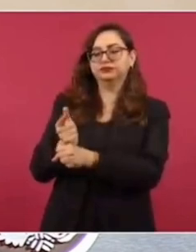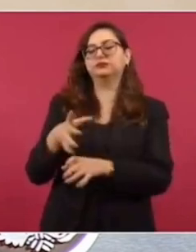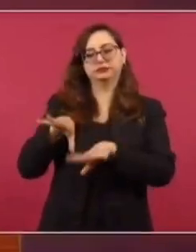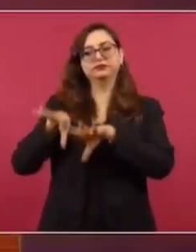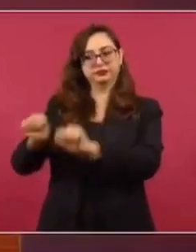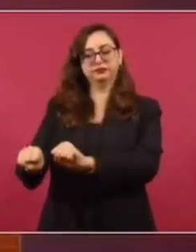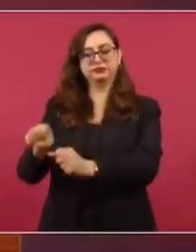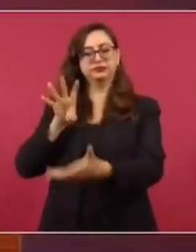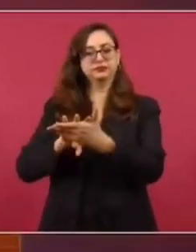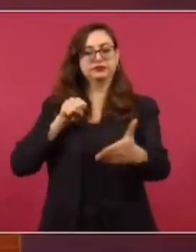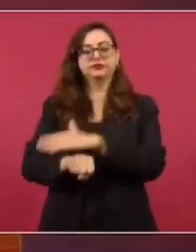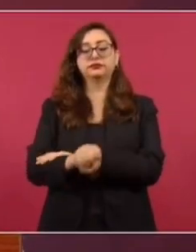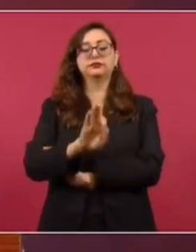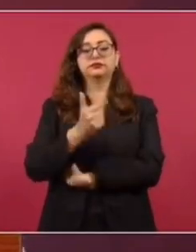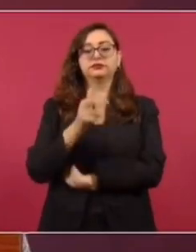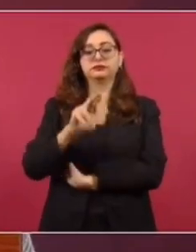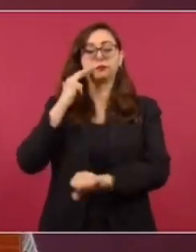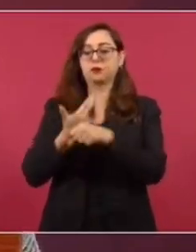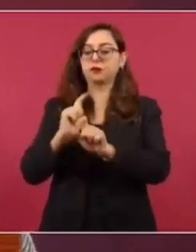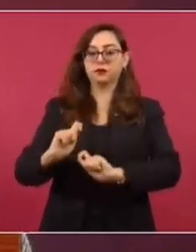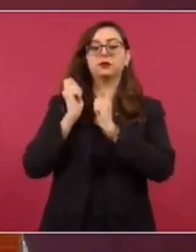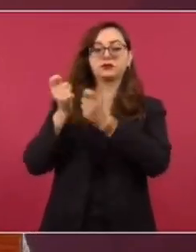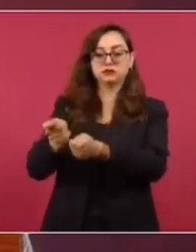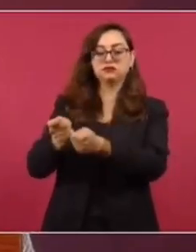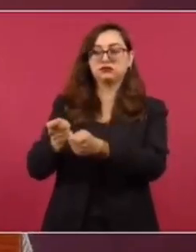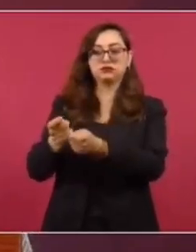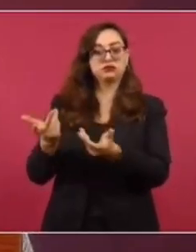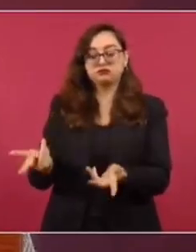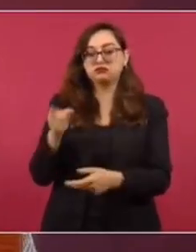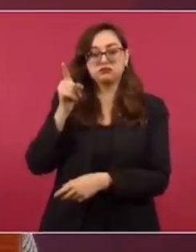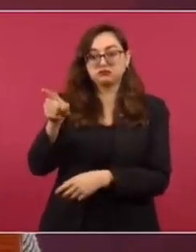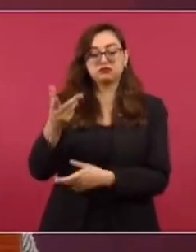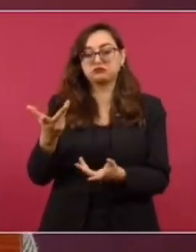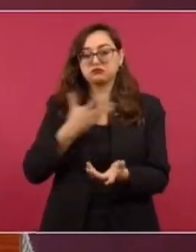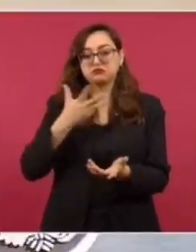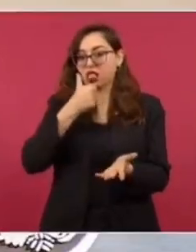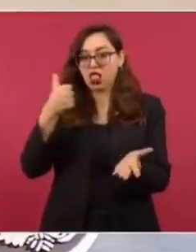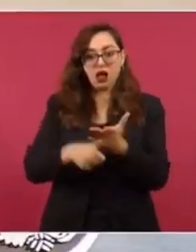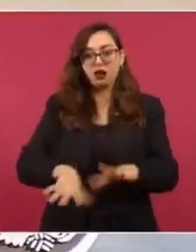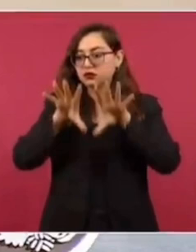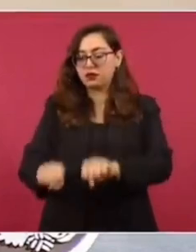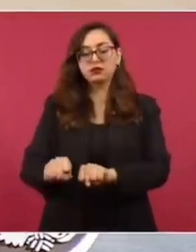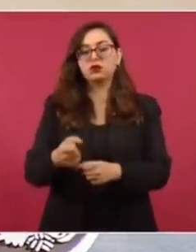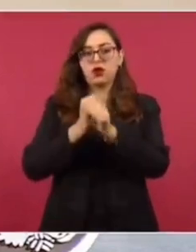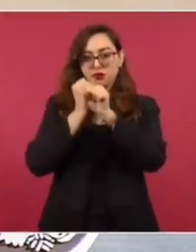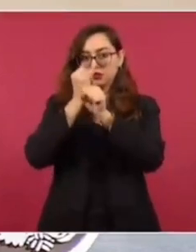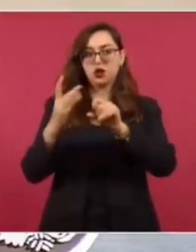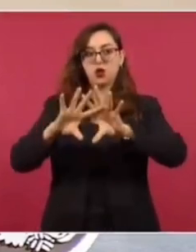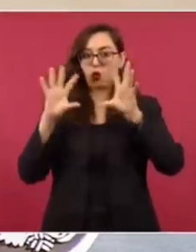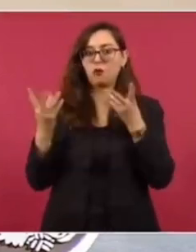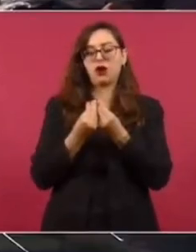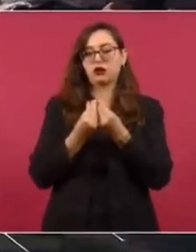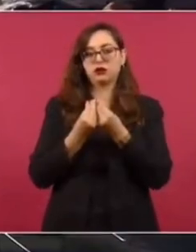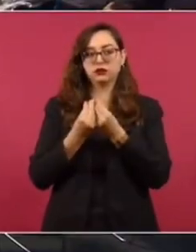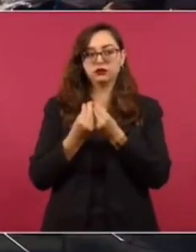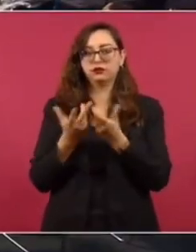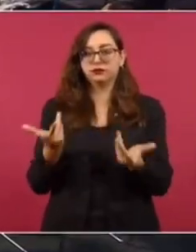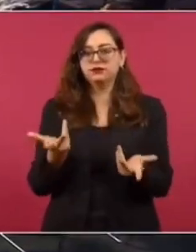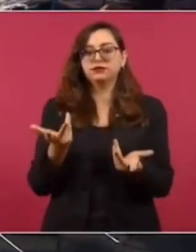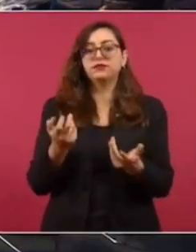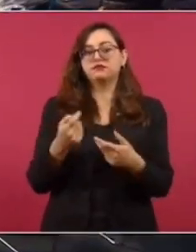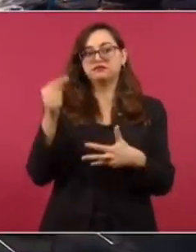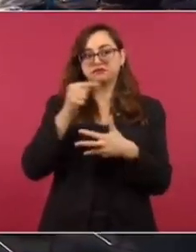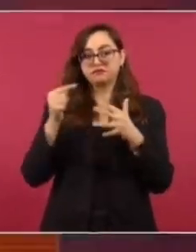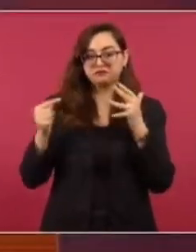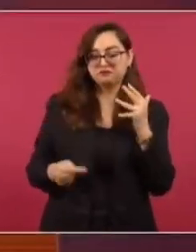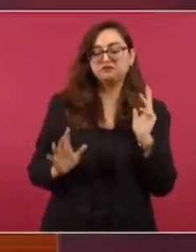la está llevando la Fiscalía General de la República y ellos son los que tienen las órdenes de aprehensión y la investigación respecto a esta carpeta, precisamente, solamente por